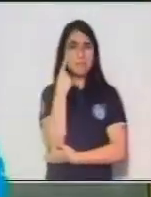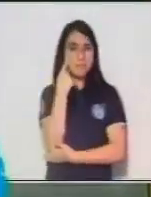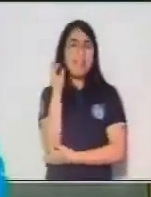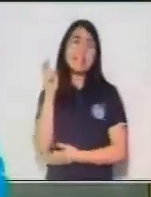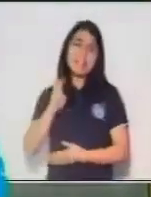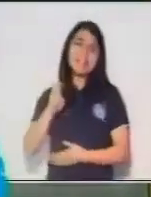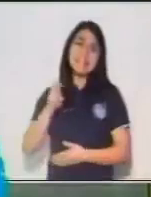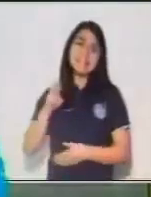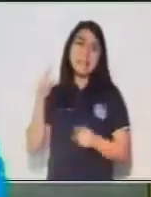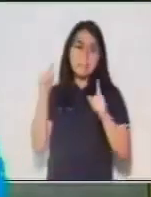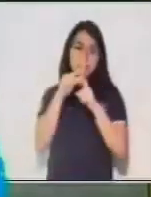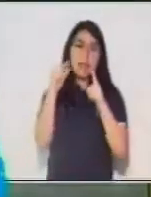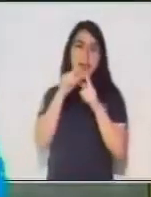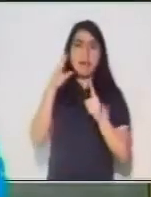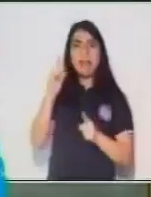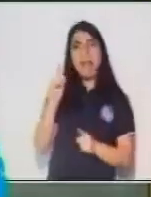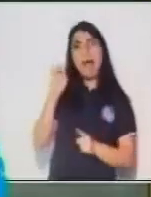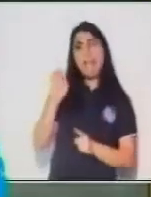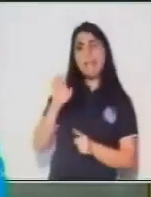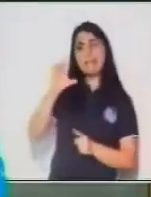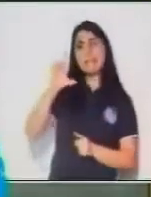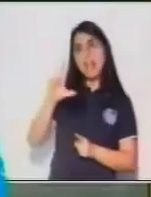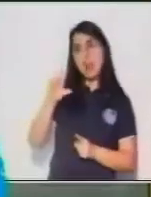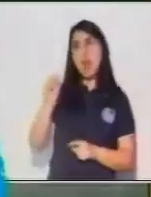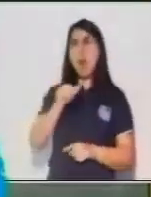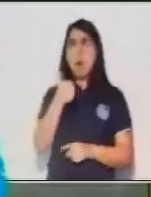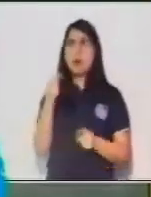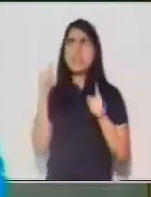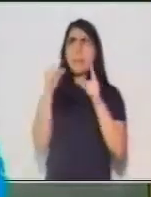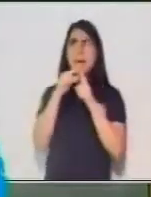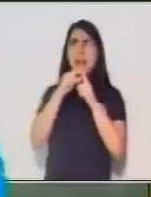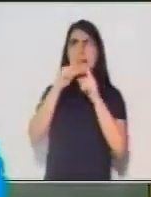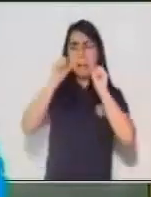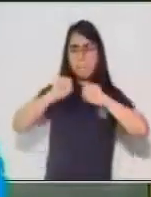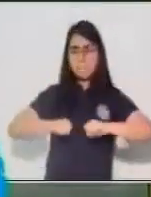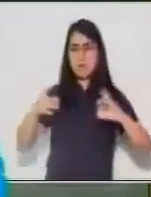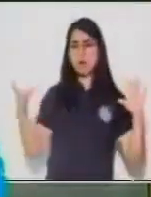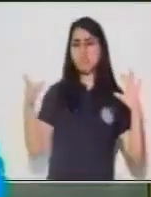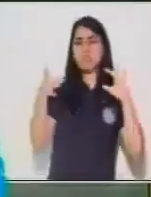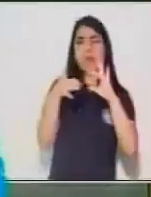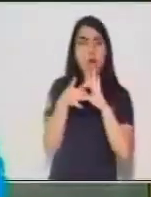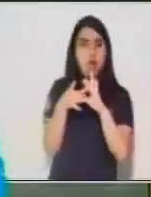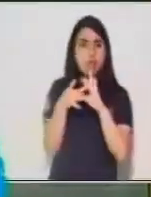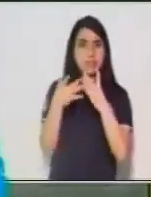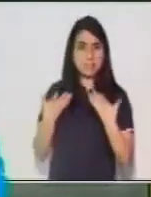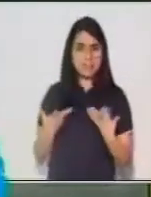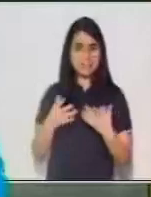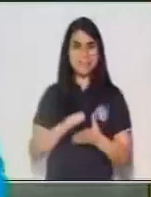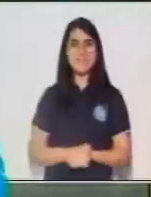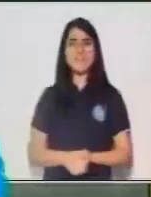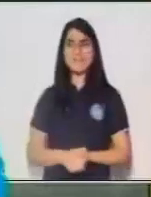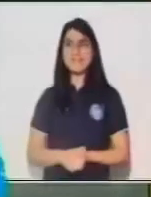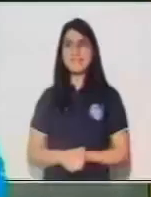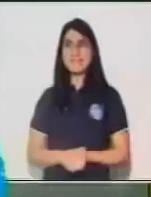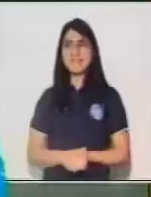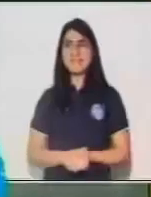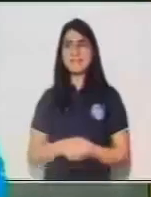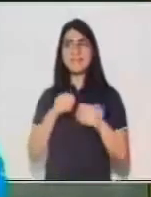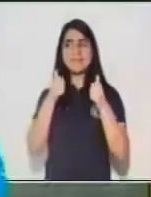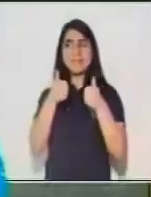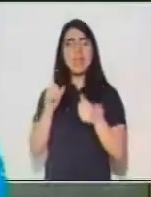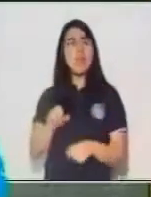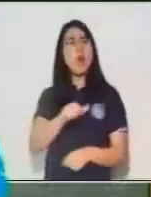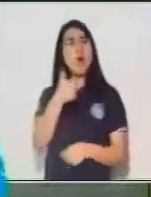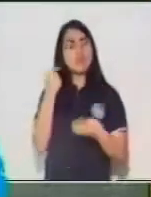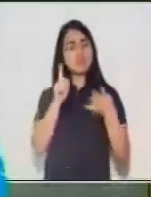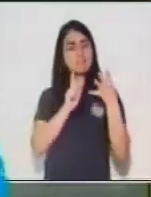y el término, que en este caso sería la palabra verano. Y aposición, en este caso,